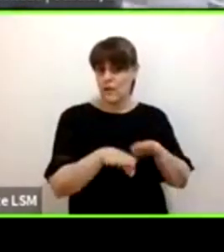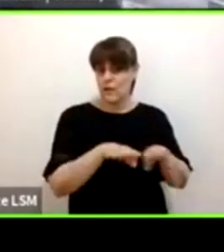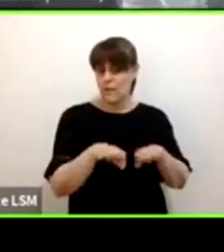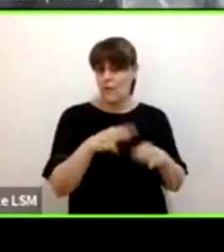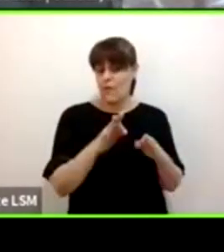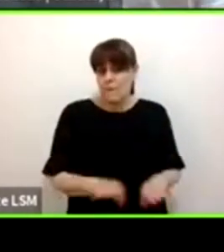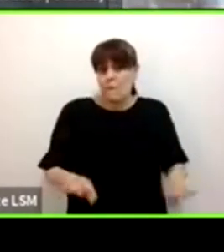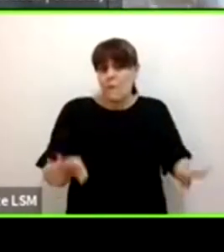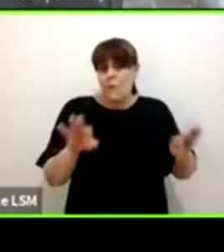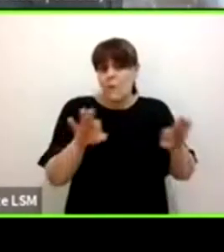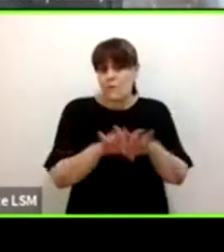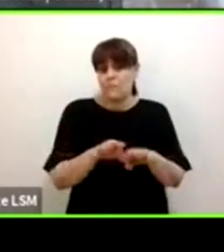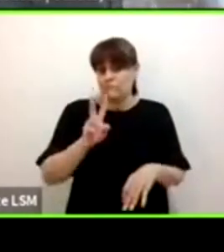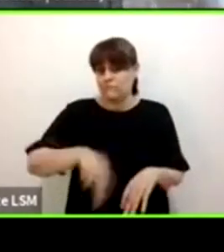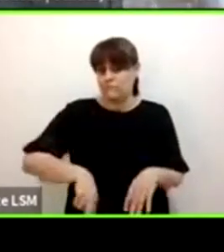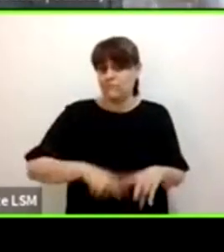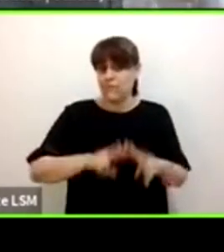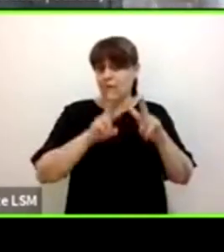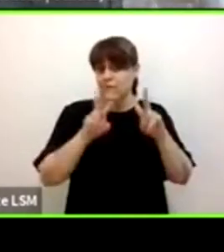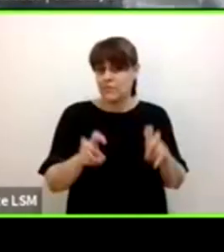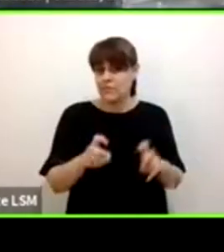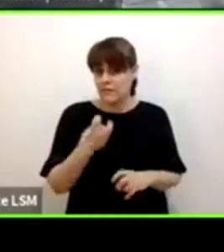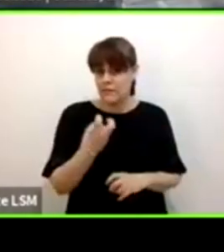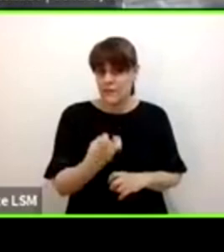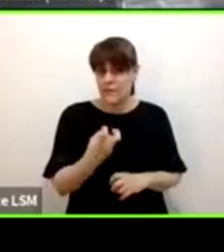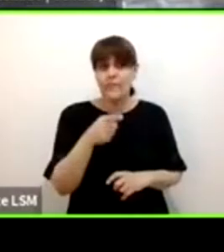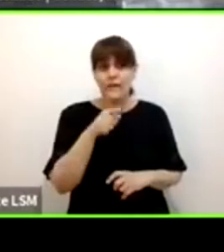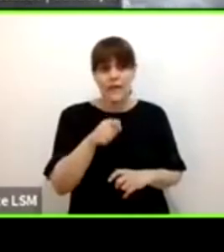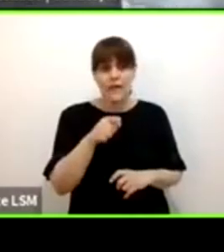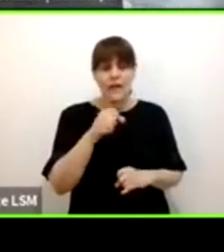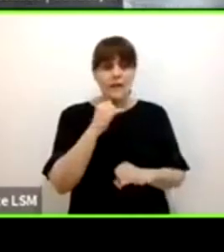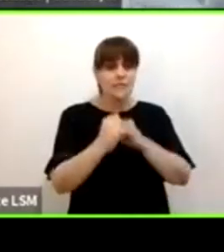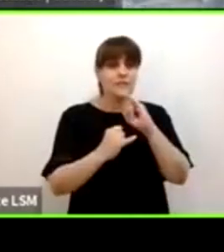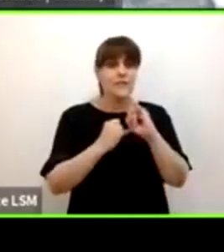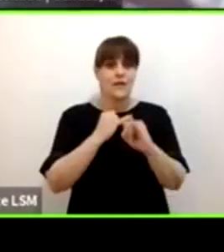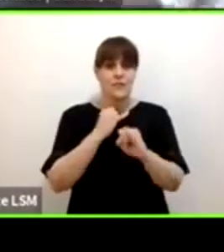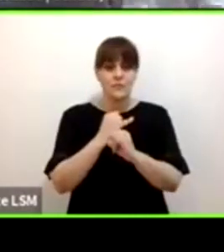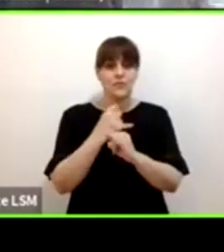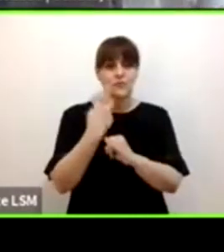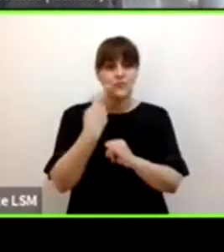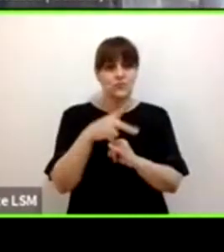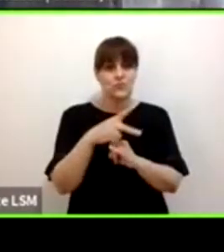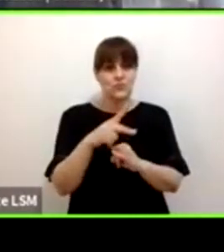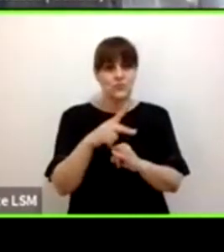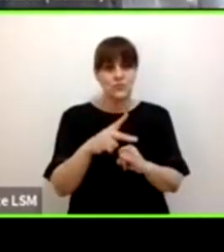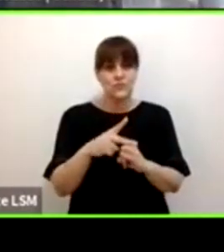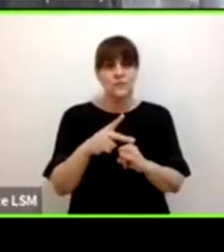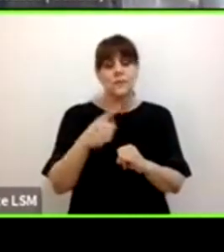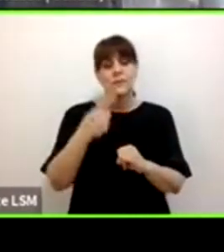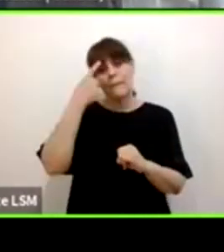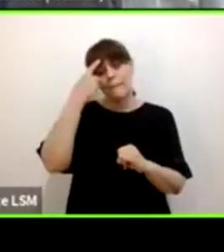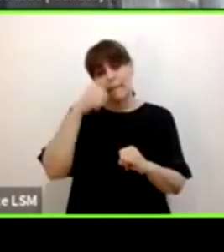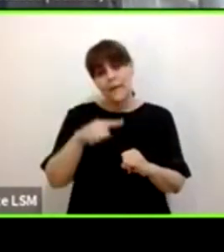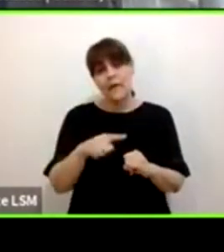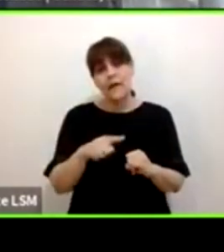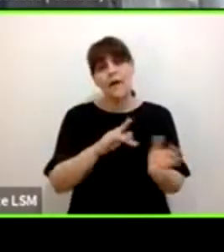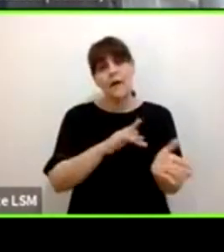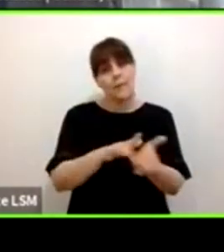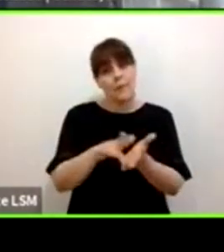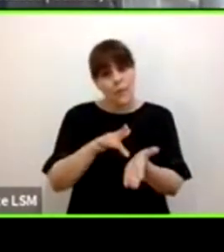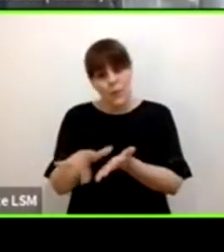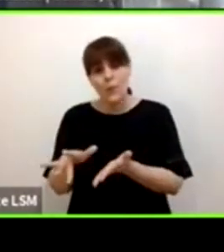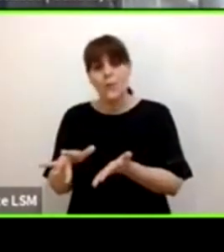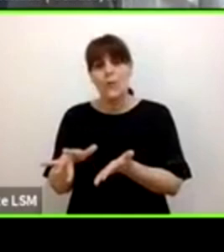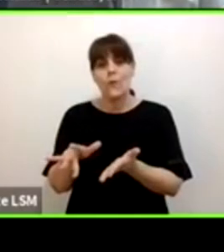que hace GENDES en estos temas. Él es internacionalista y maestro en desarrollo con enfoque social y humano. tiene experiencia